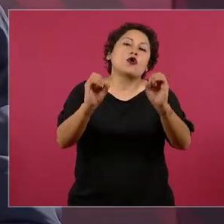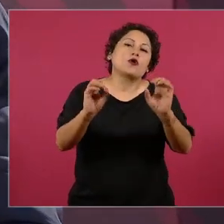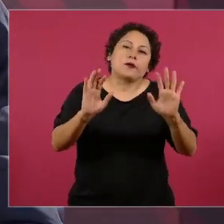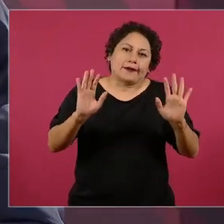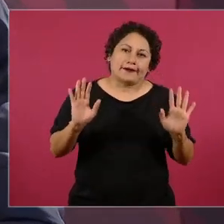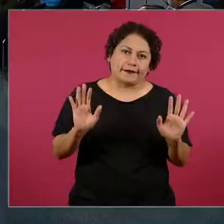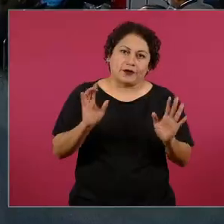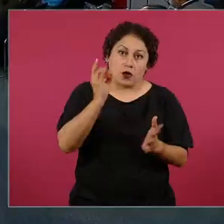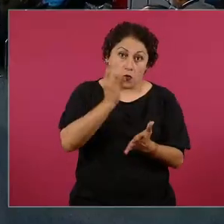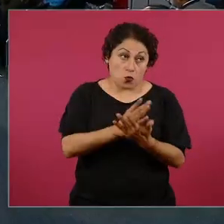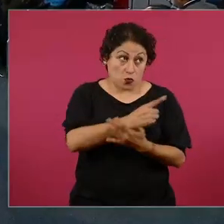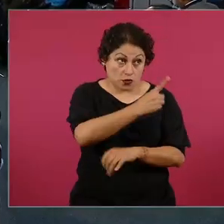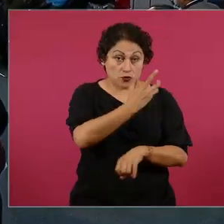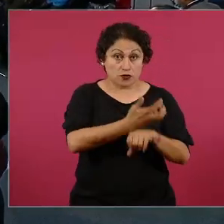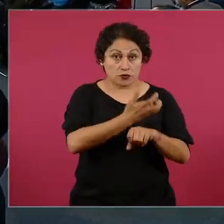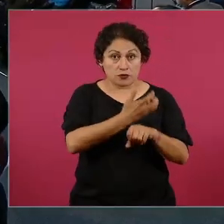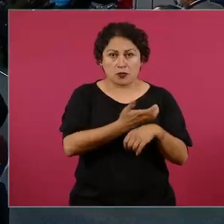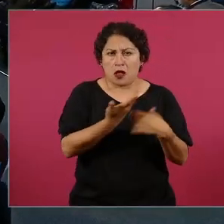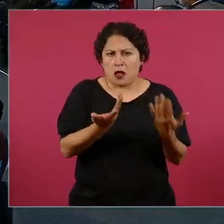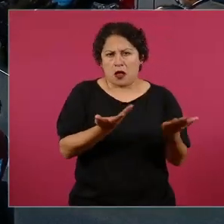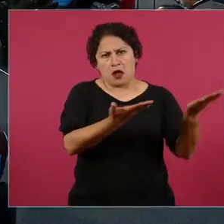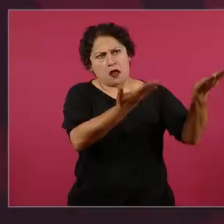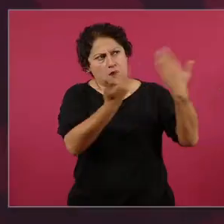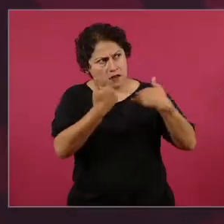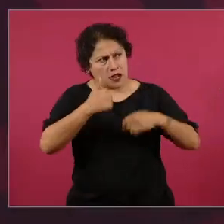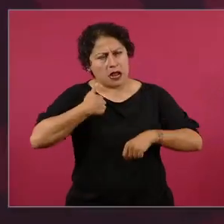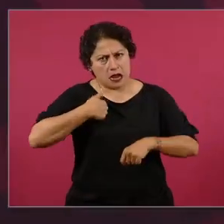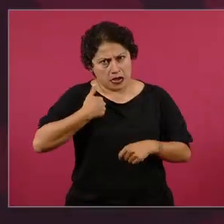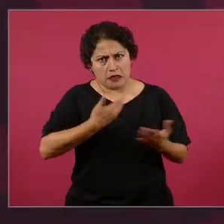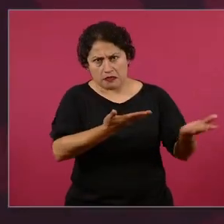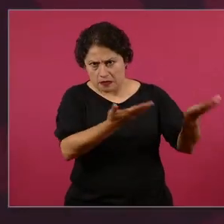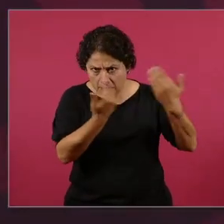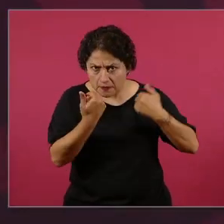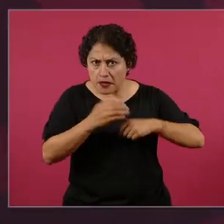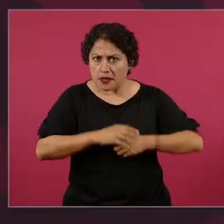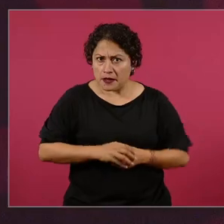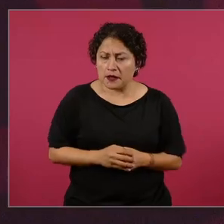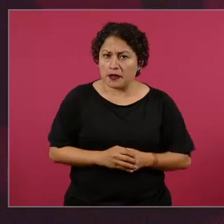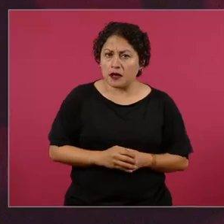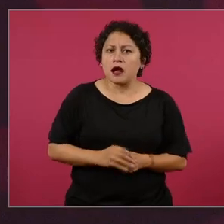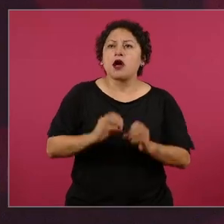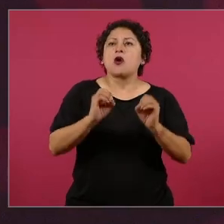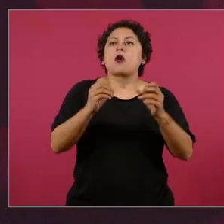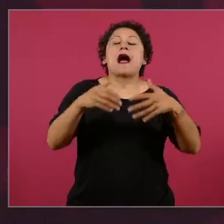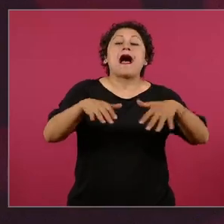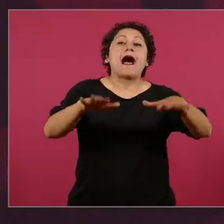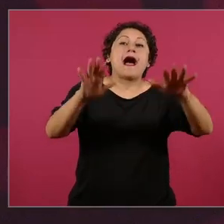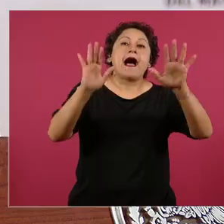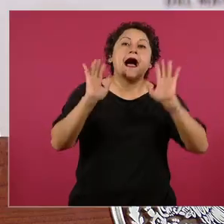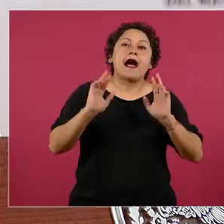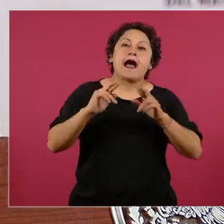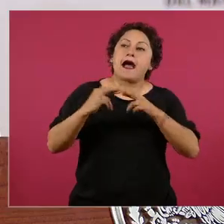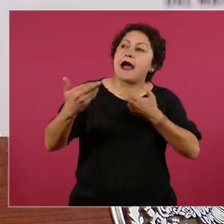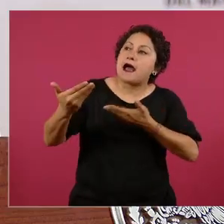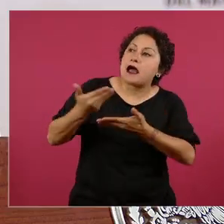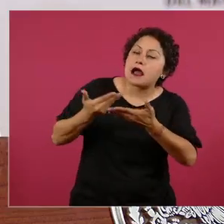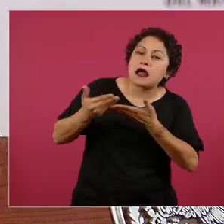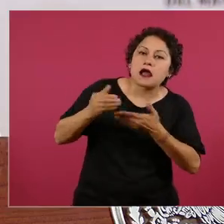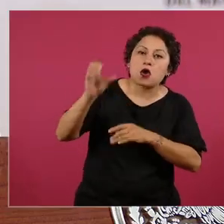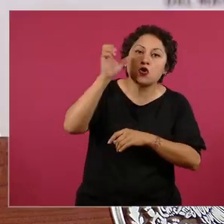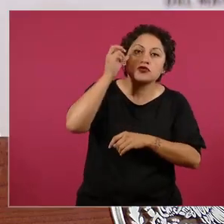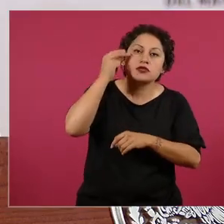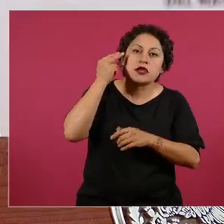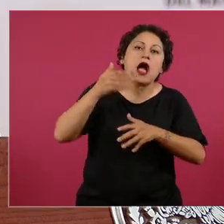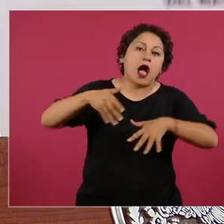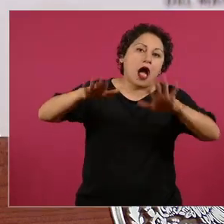pues también que vengan de Canadá pero como también tenemos relación comercial con China que